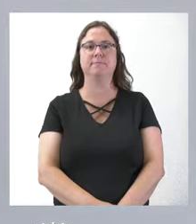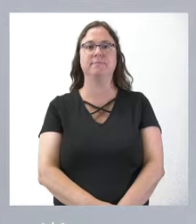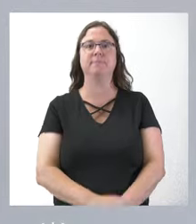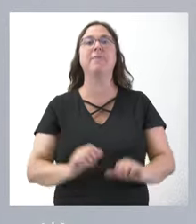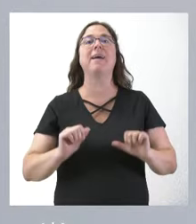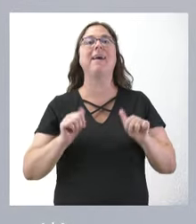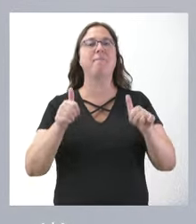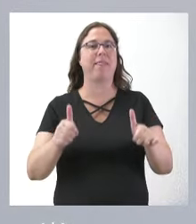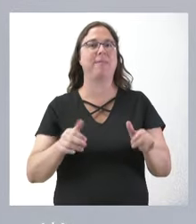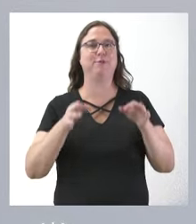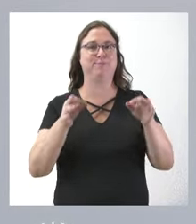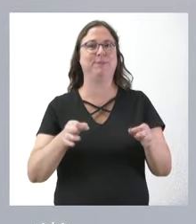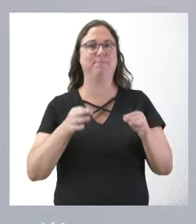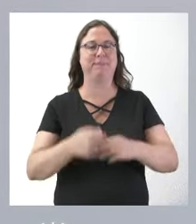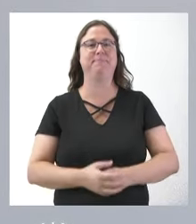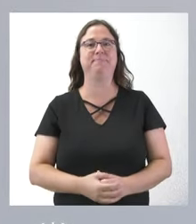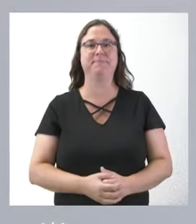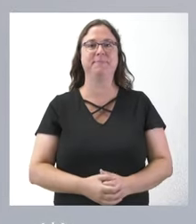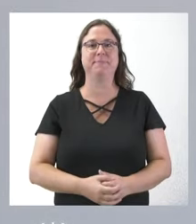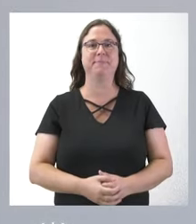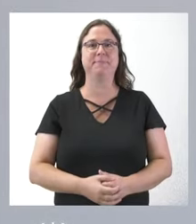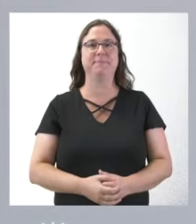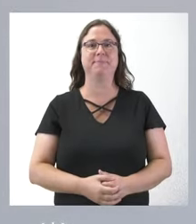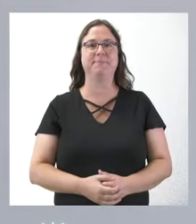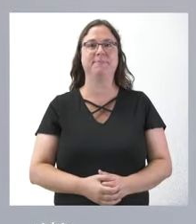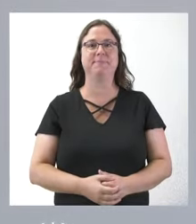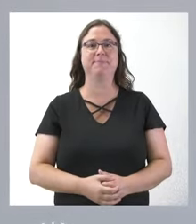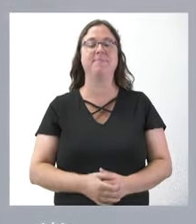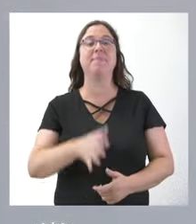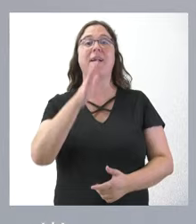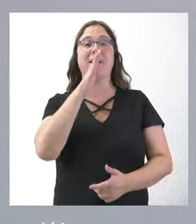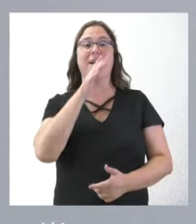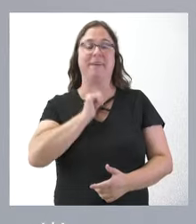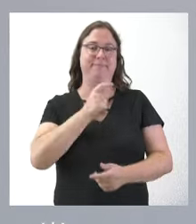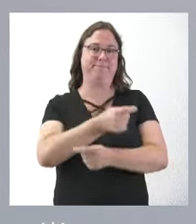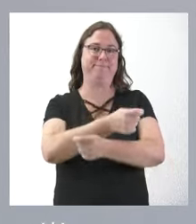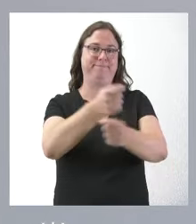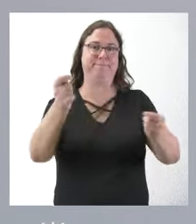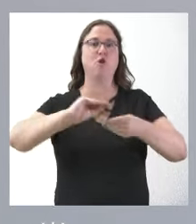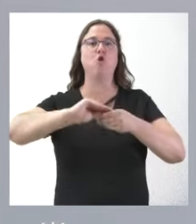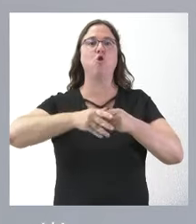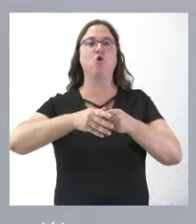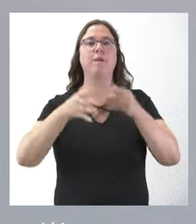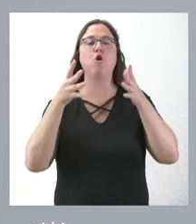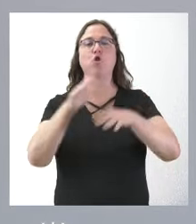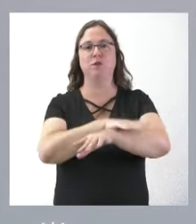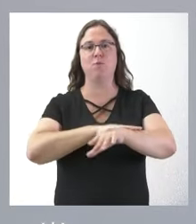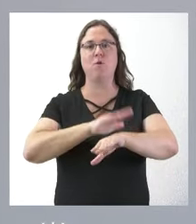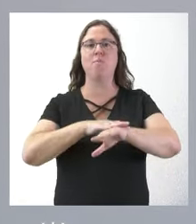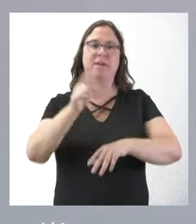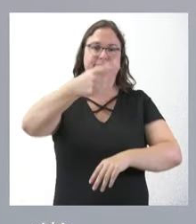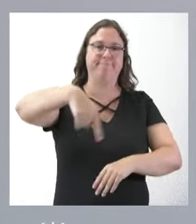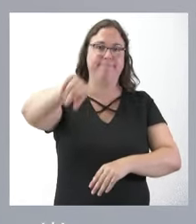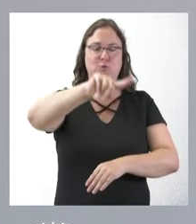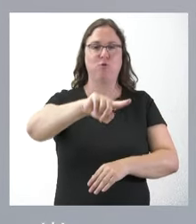Siempre entregando la documentación del Consejo de Gobierno para que todos ustedes lo